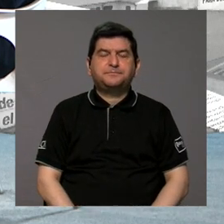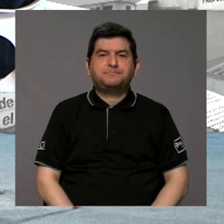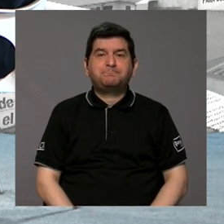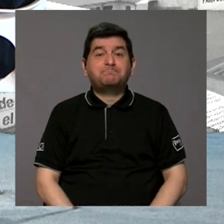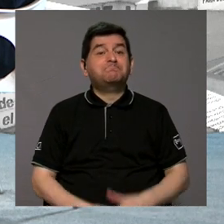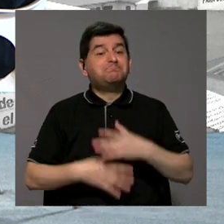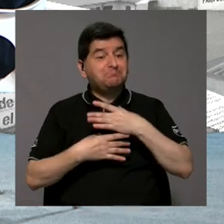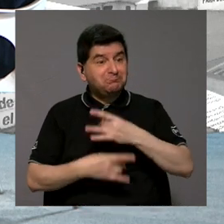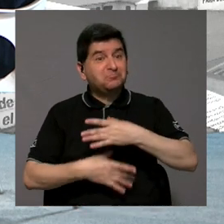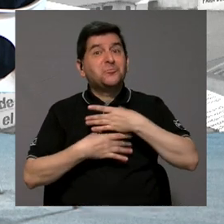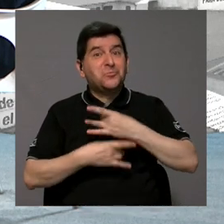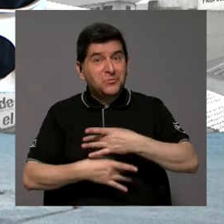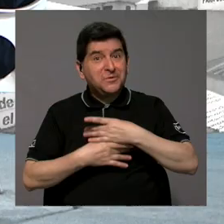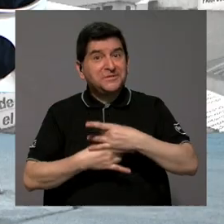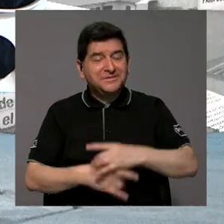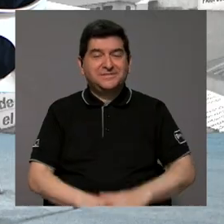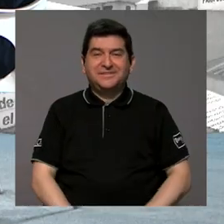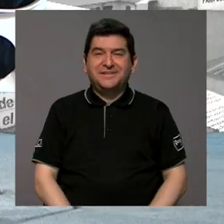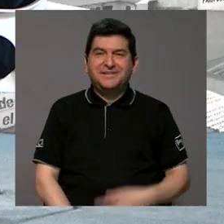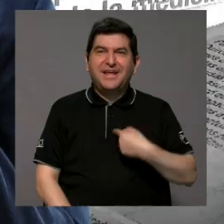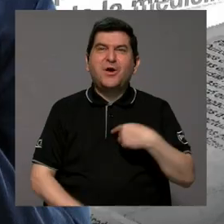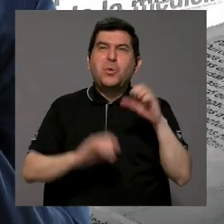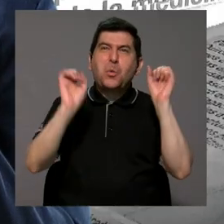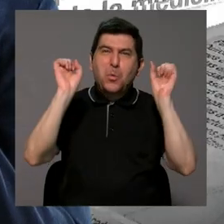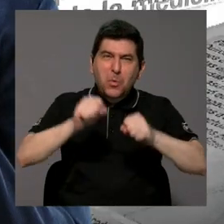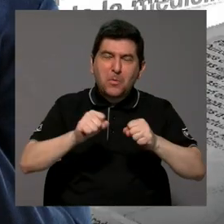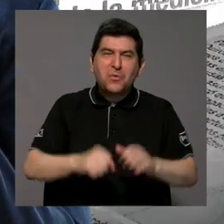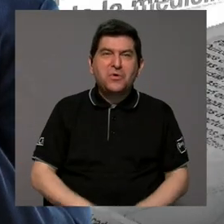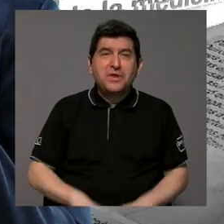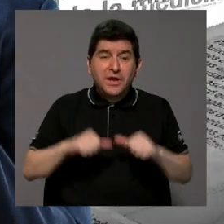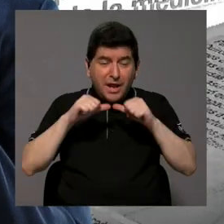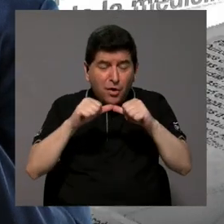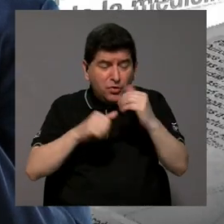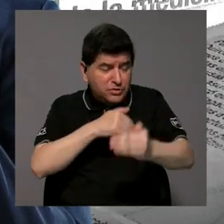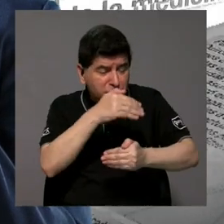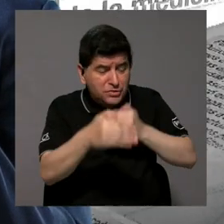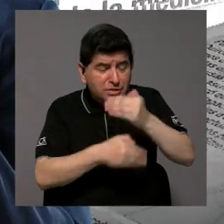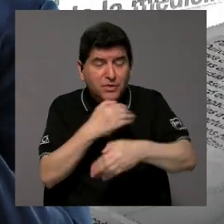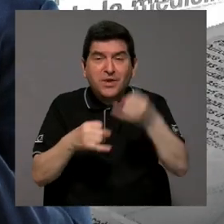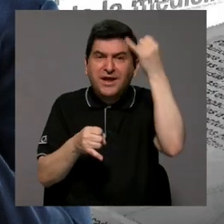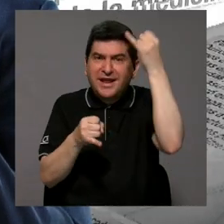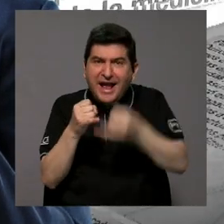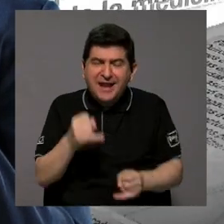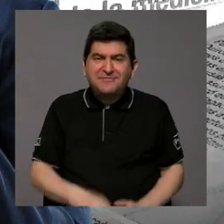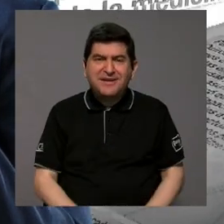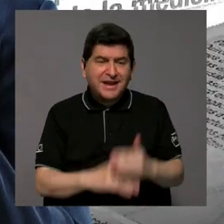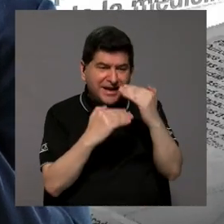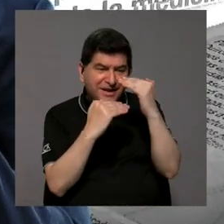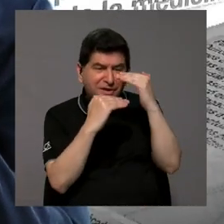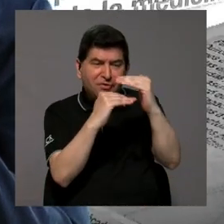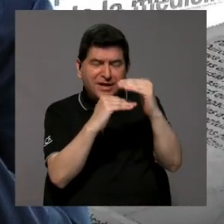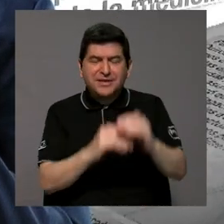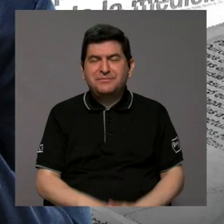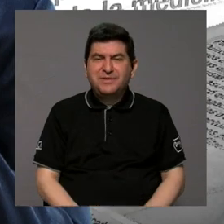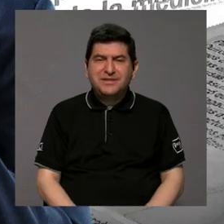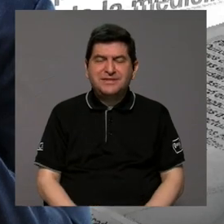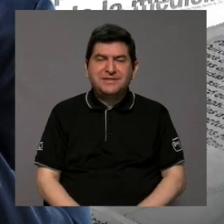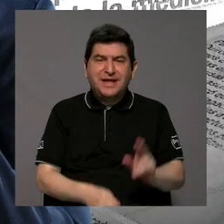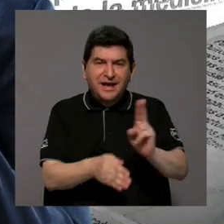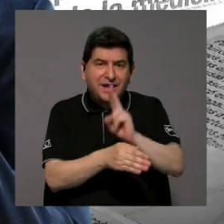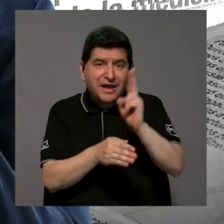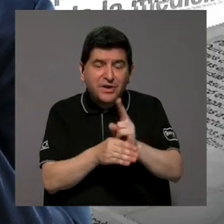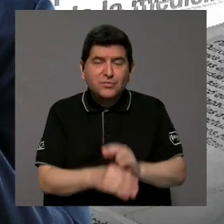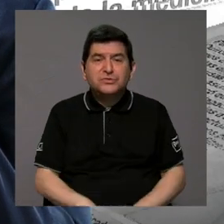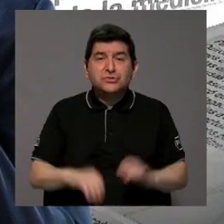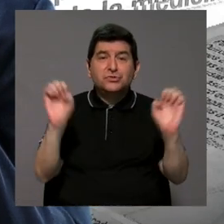Muy interesante porque uno podría seguir alargando el proceso porque al final lo que restringe la cantidad de vidas es la